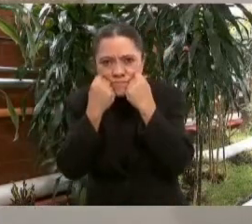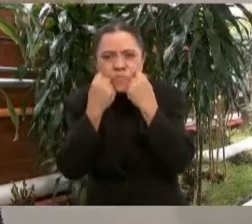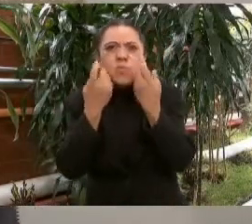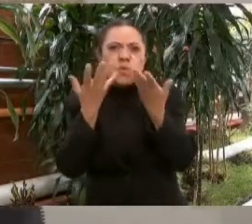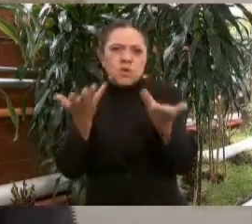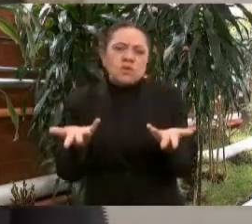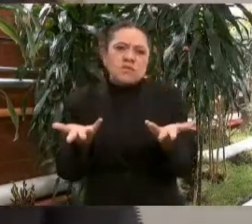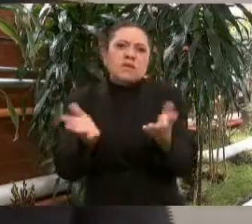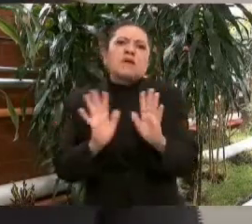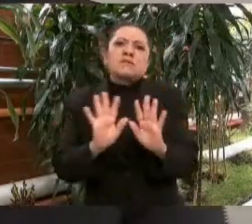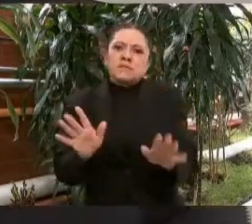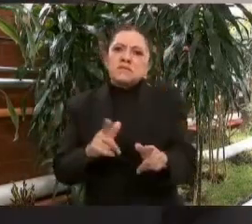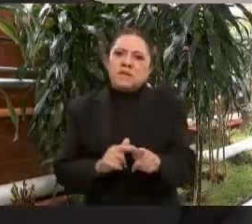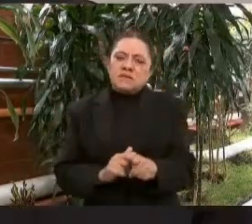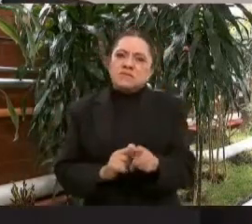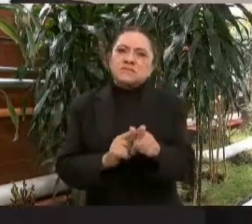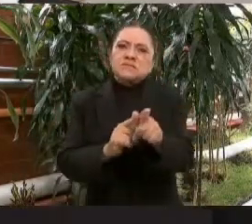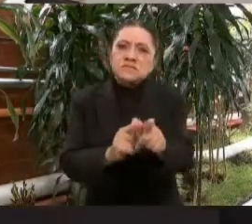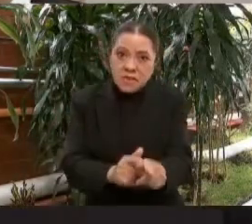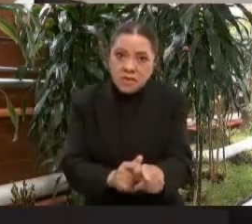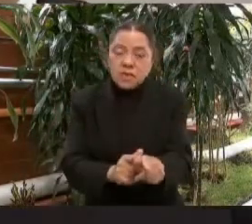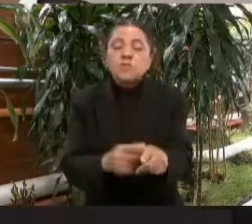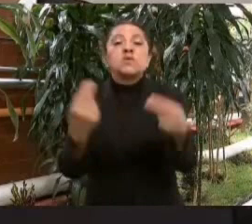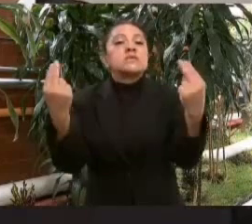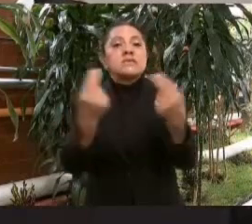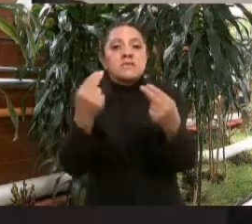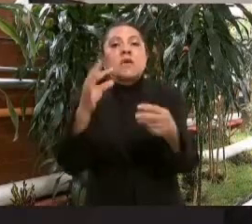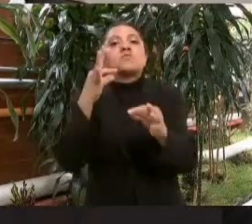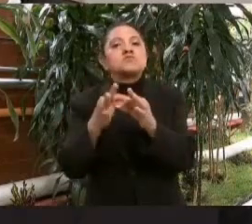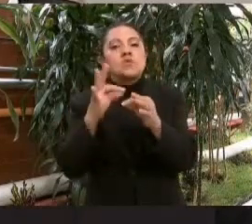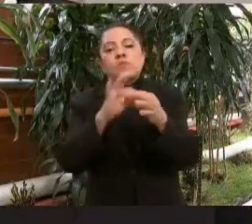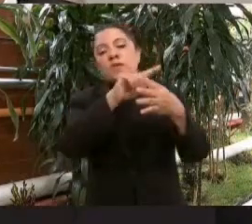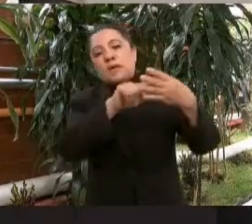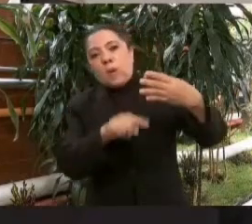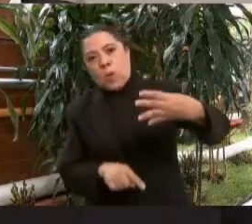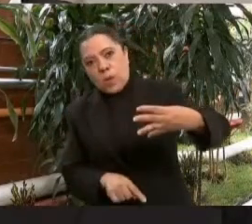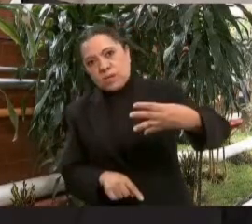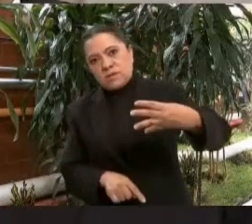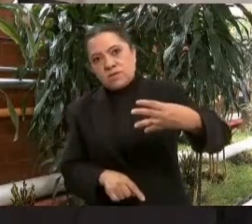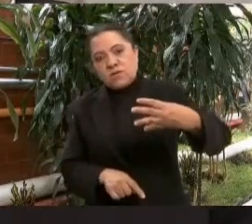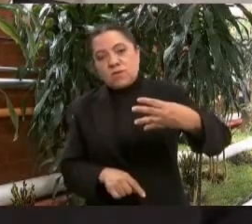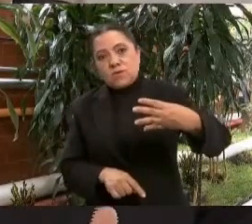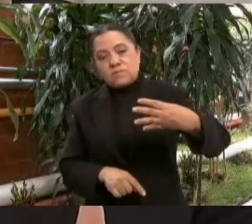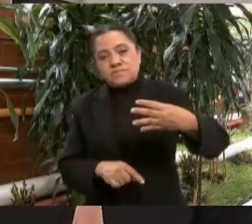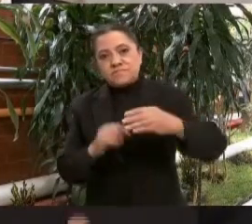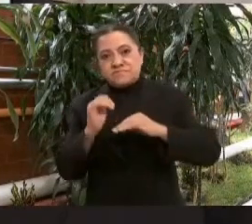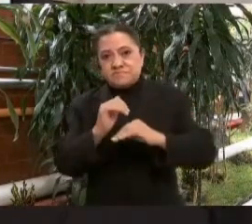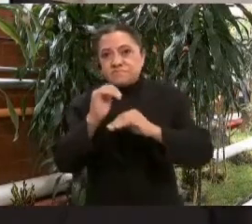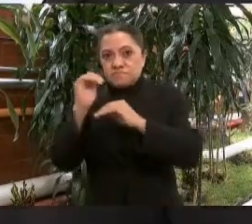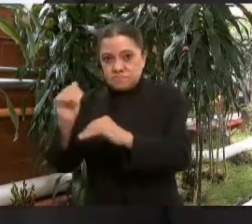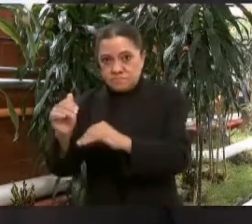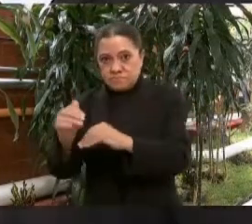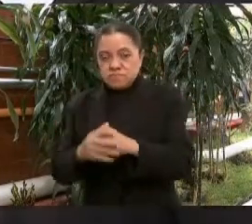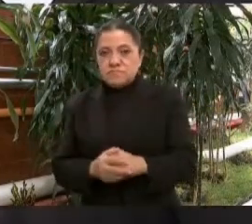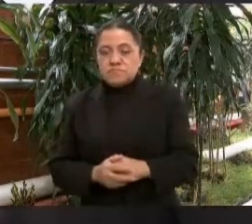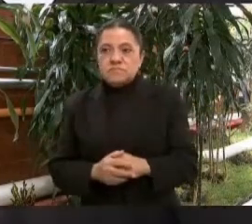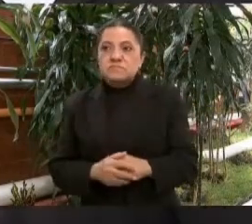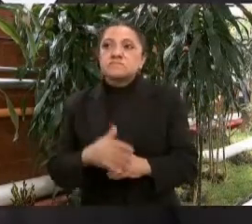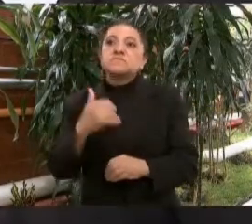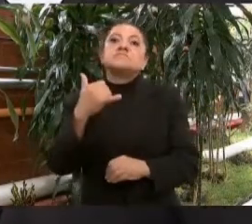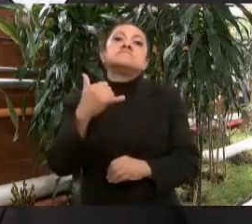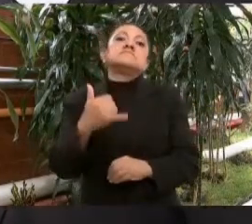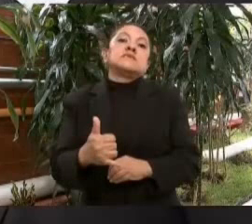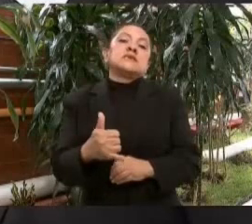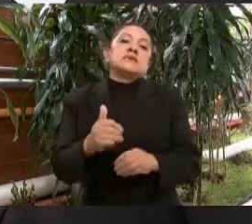estas medidas. Mejor dicho, apresuramos la